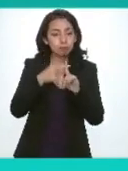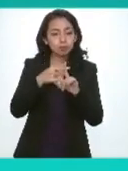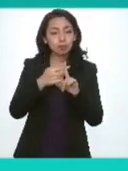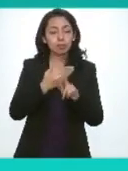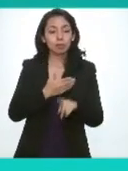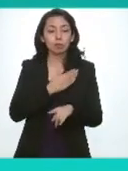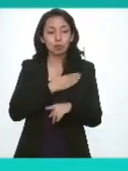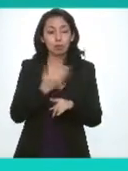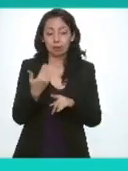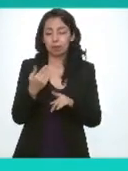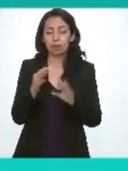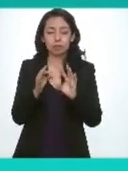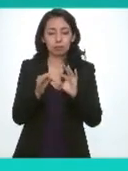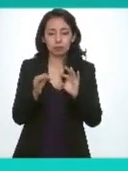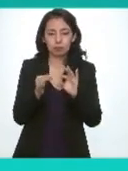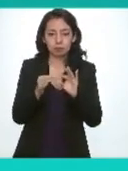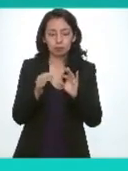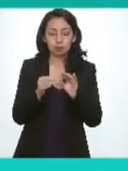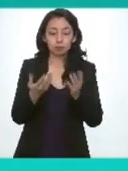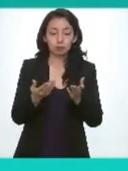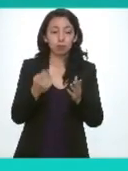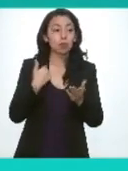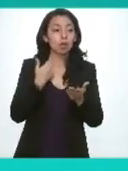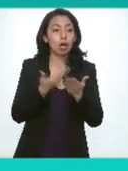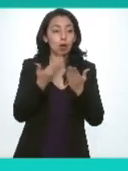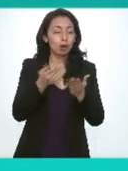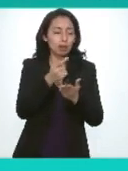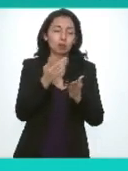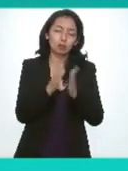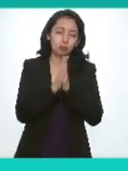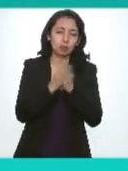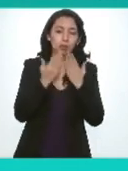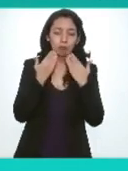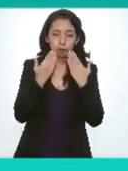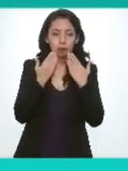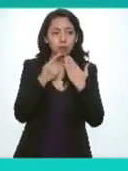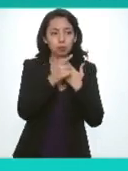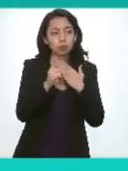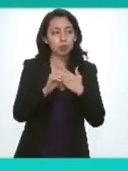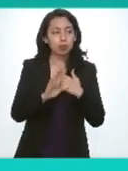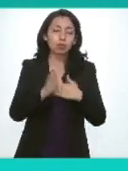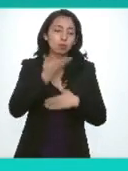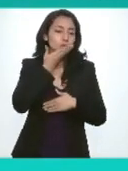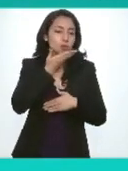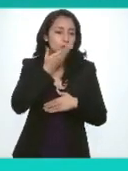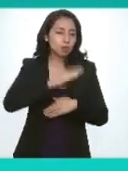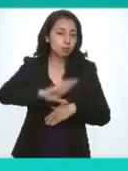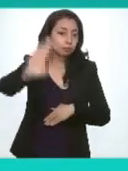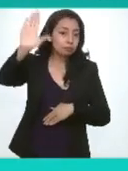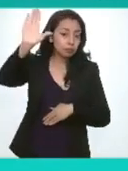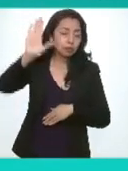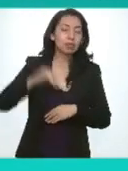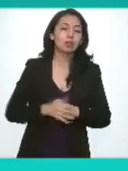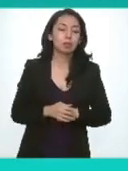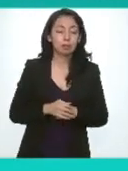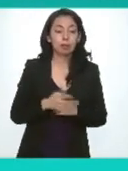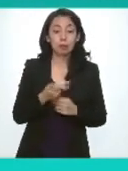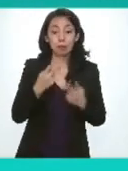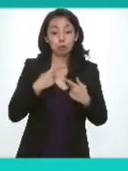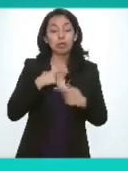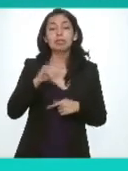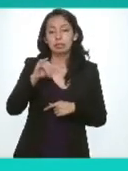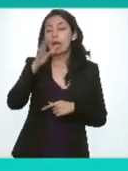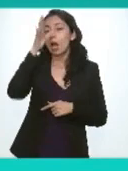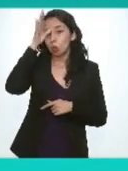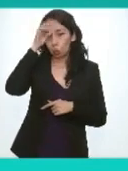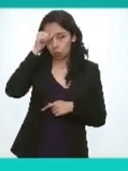ante este consejo nacional para tal efecto solicito amablemente que se manifiesten de la forma acostumbrada levantando su mano los que